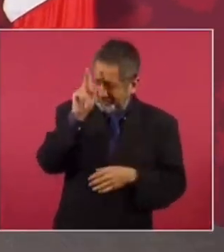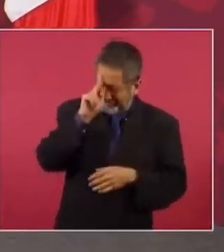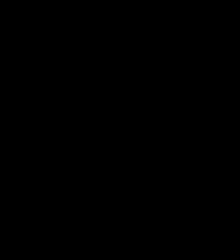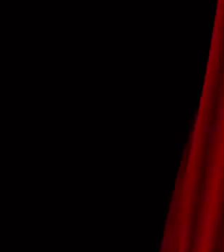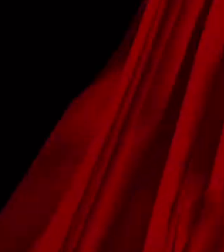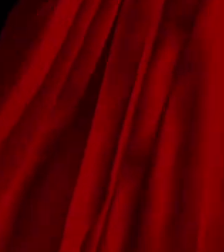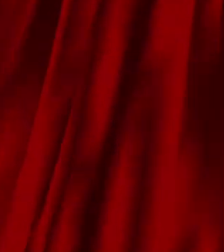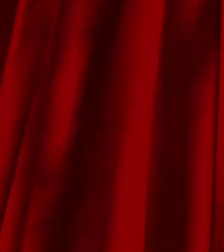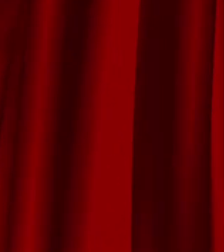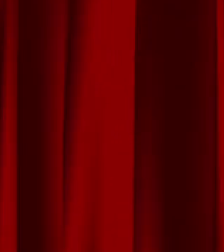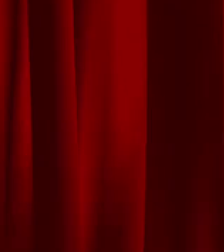tragedia.